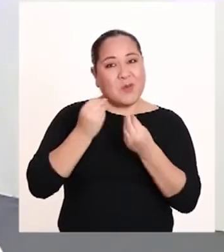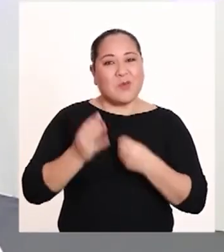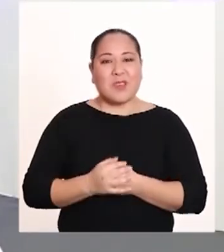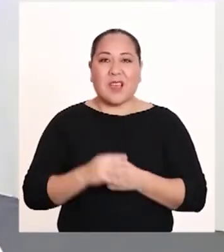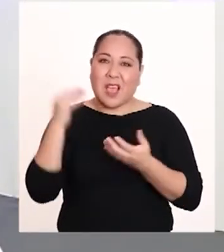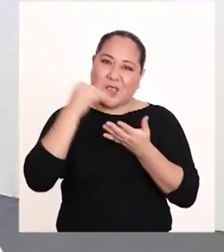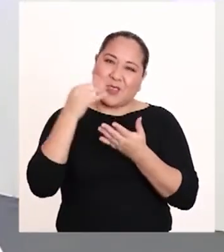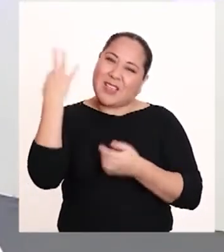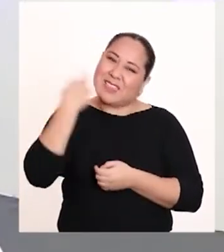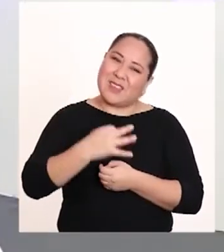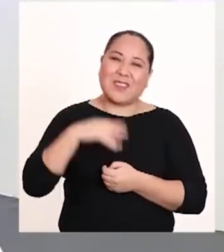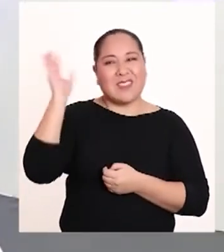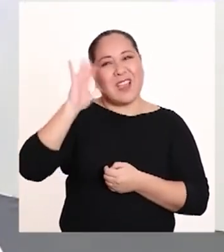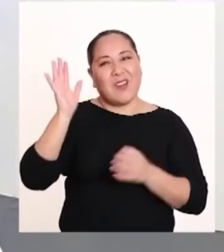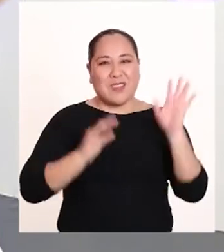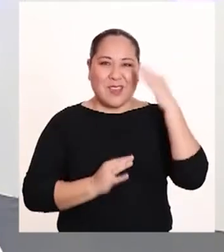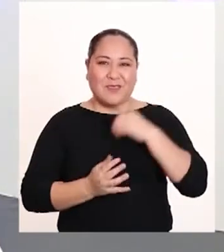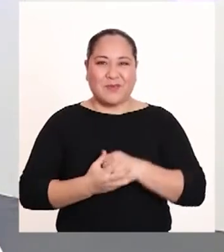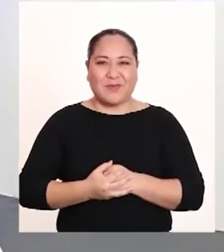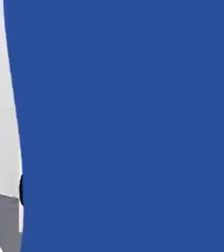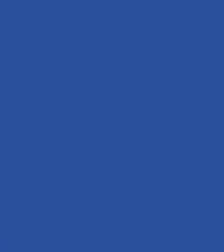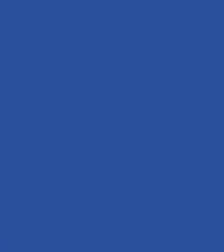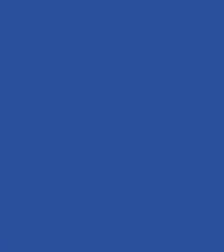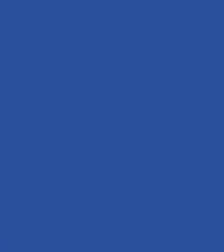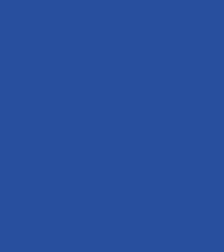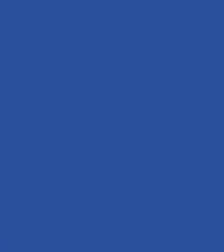¡Cuídense mucho! ¡Y a estudiar siempre! ¡Chau!